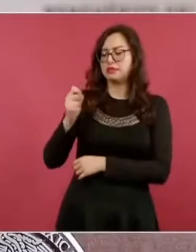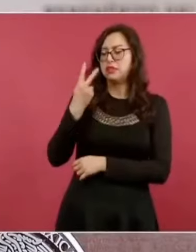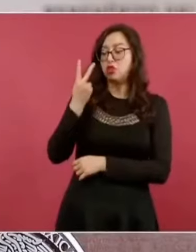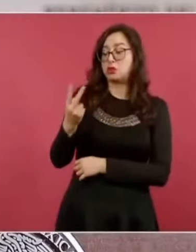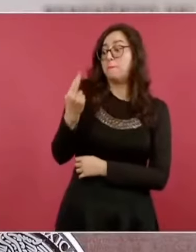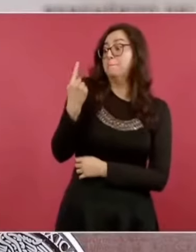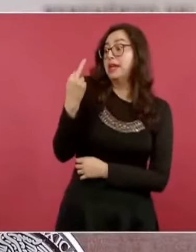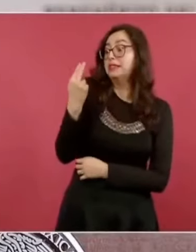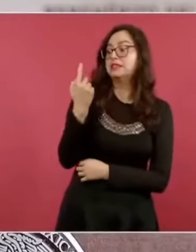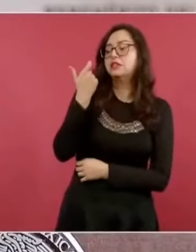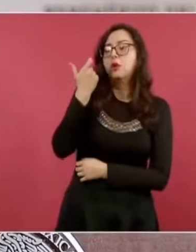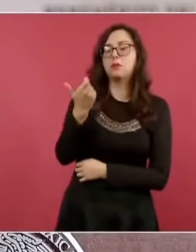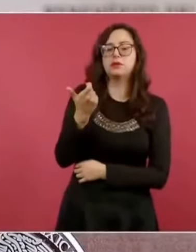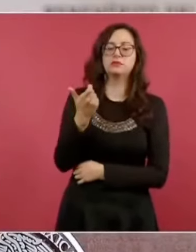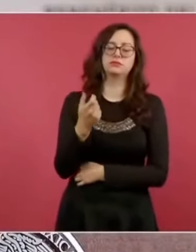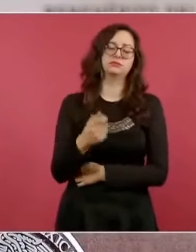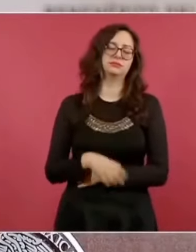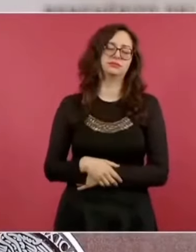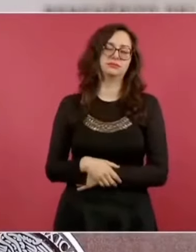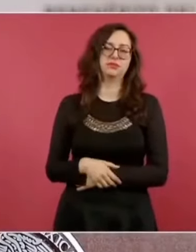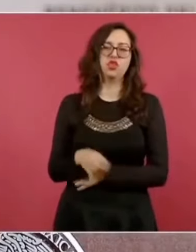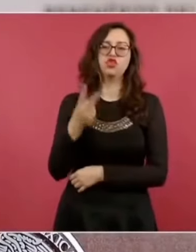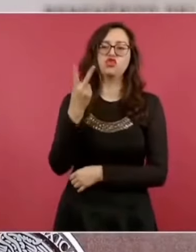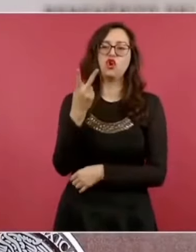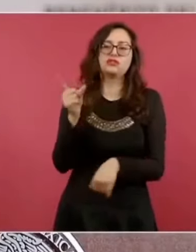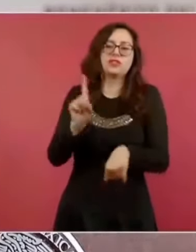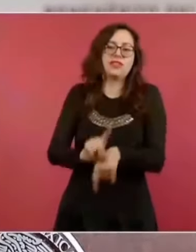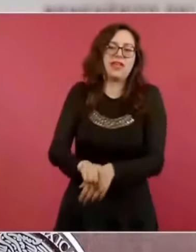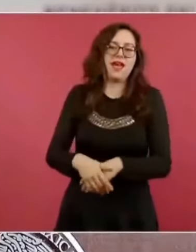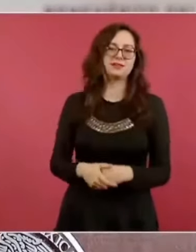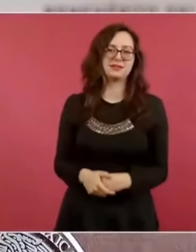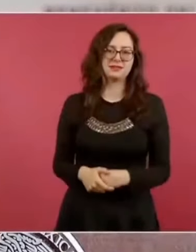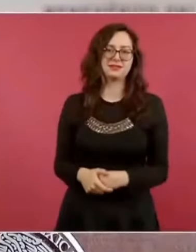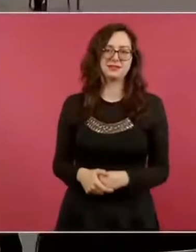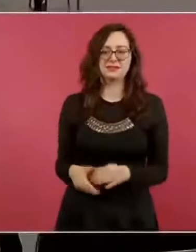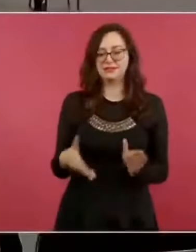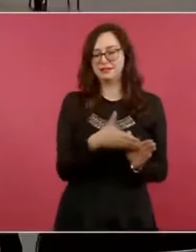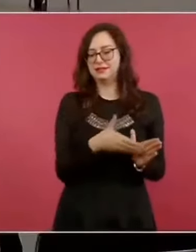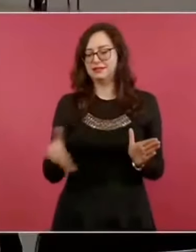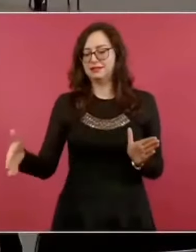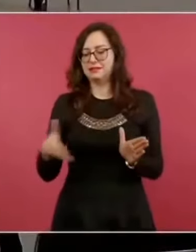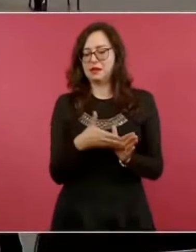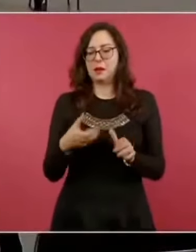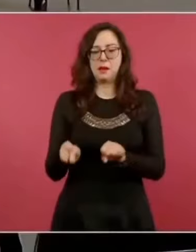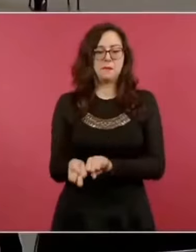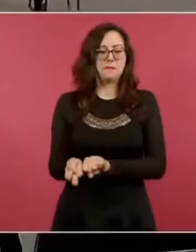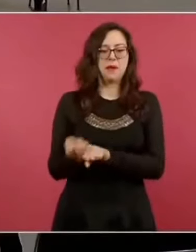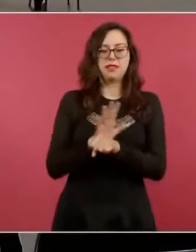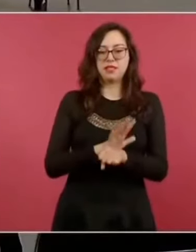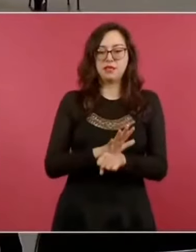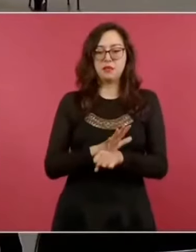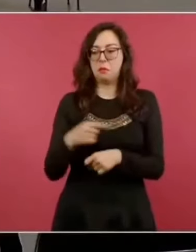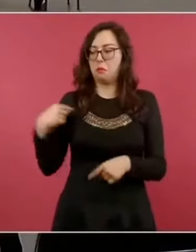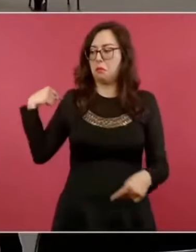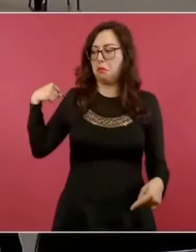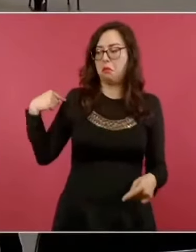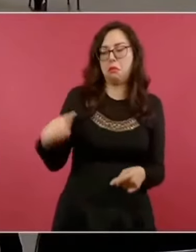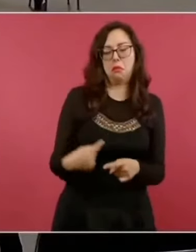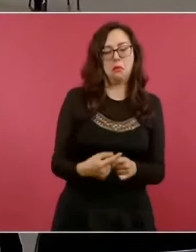y fue durante la pandemia de COVID-19 y a partir de ahí ha estado a la baja.